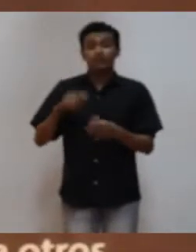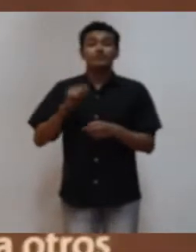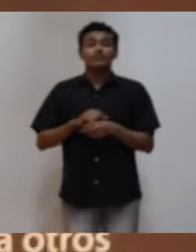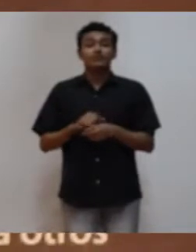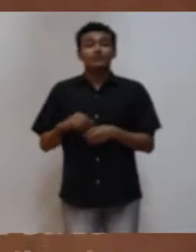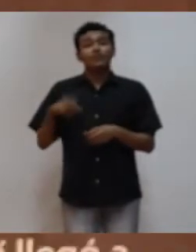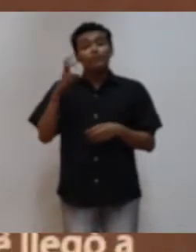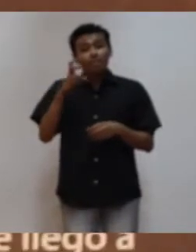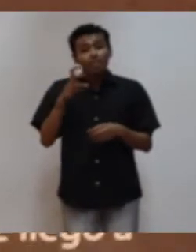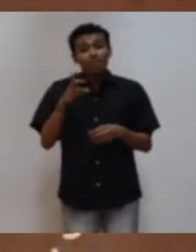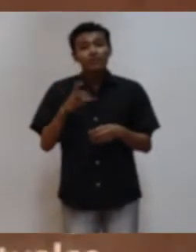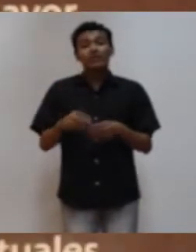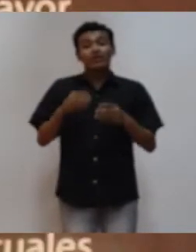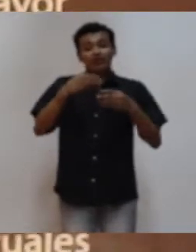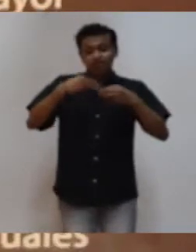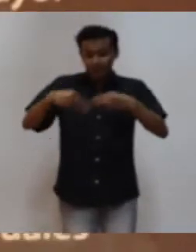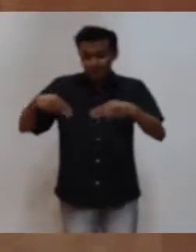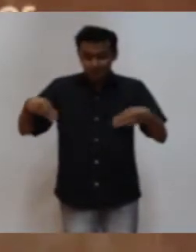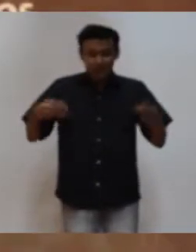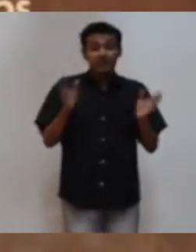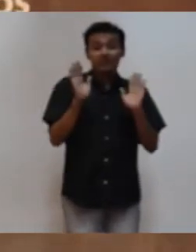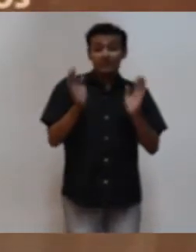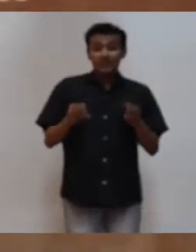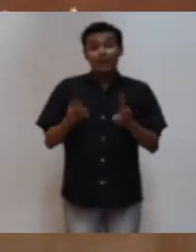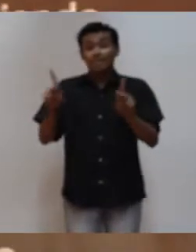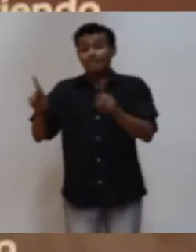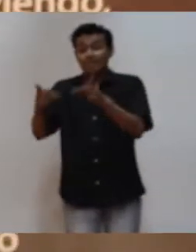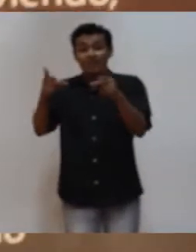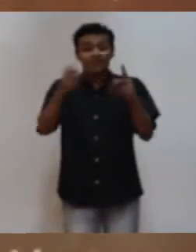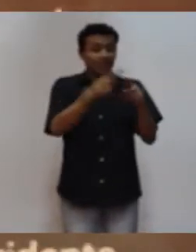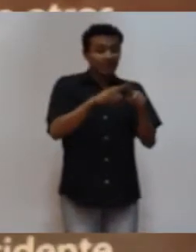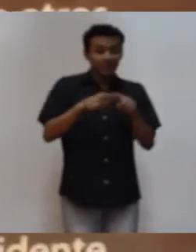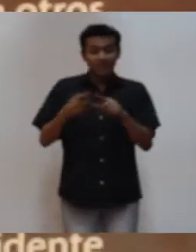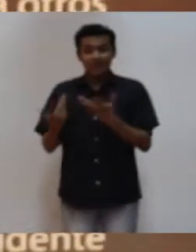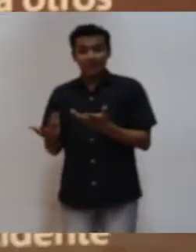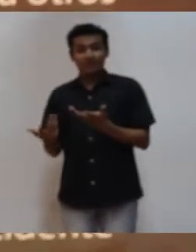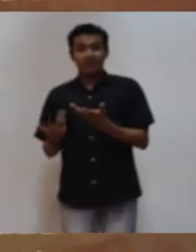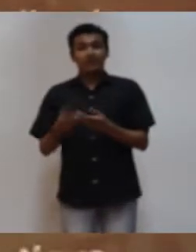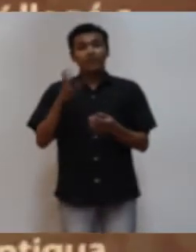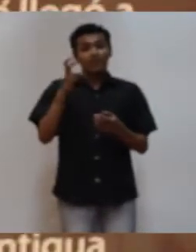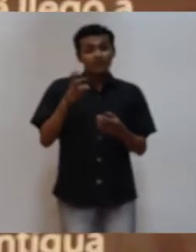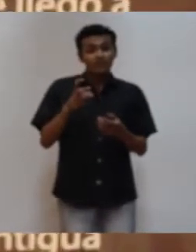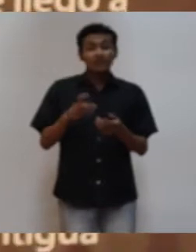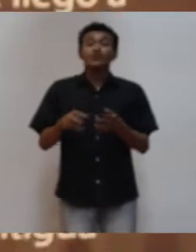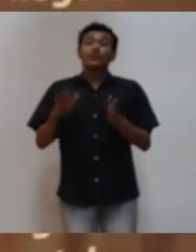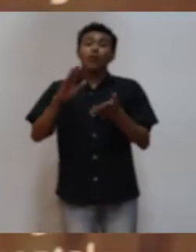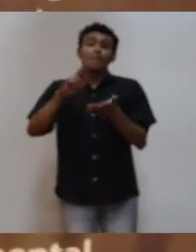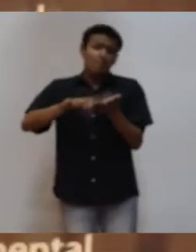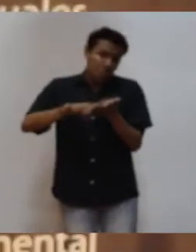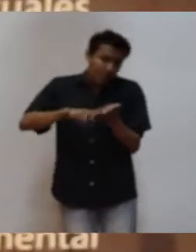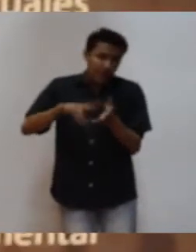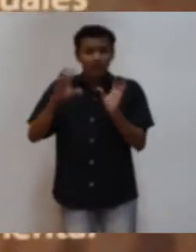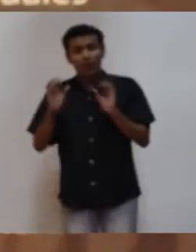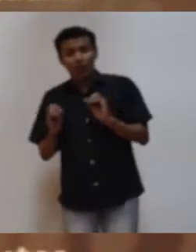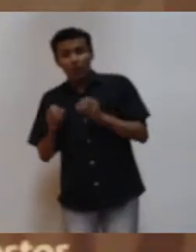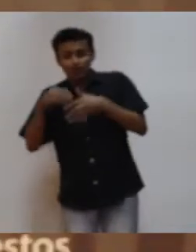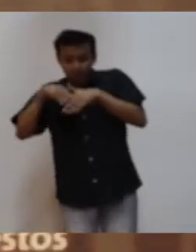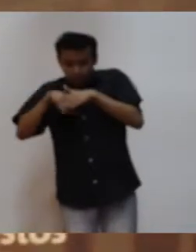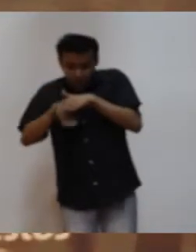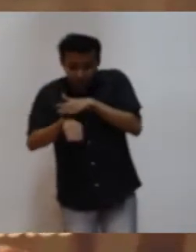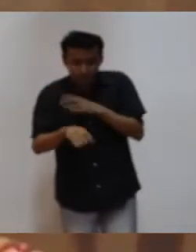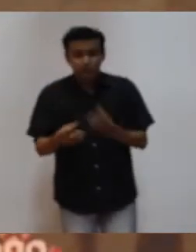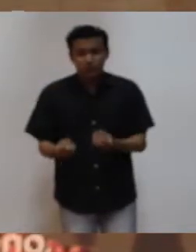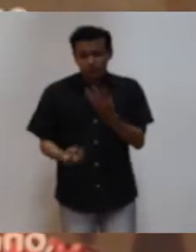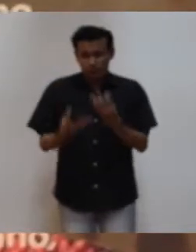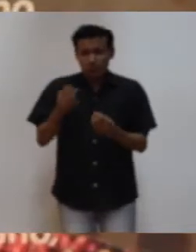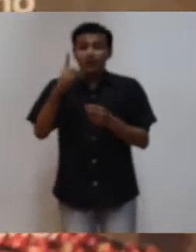tradicional. Por eso, monopolizaron la producción del café vendiendo los granos tostados. El grano en verde lo